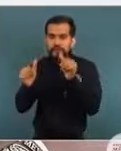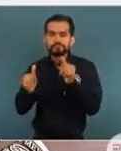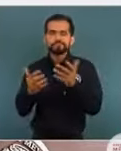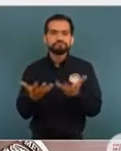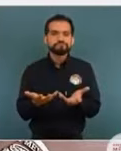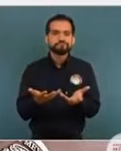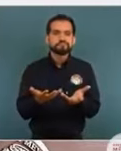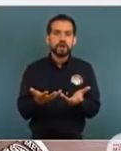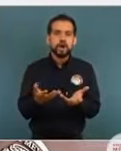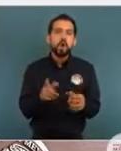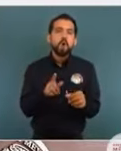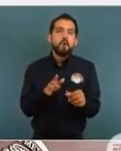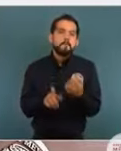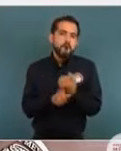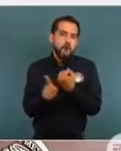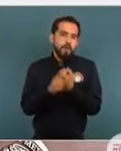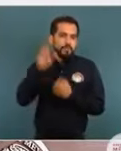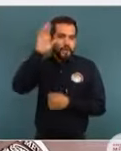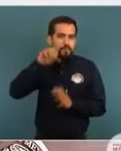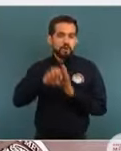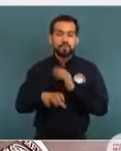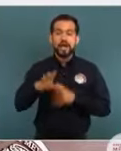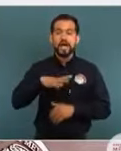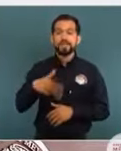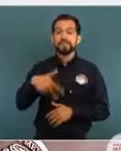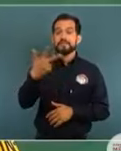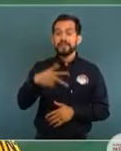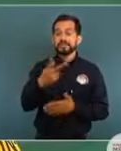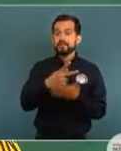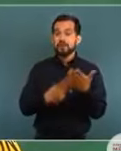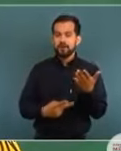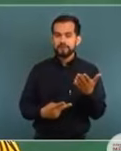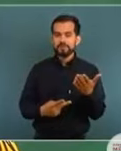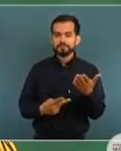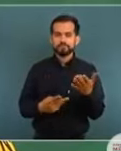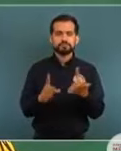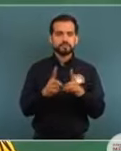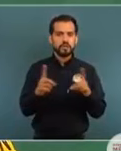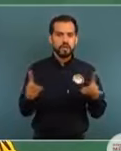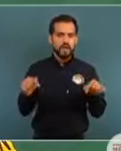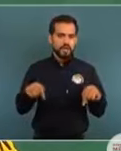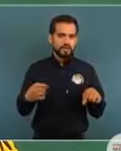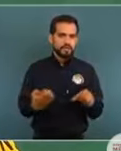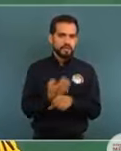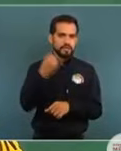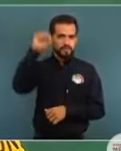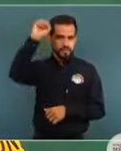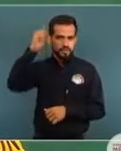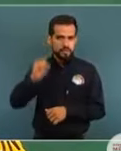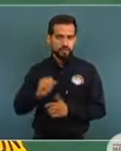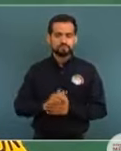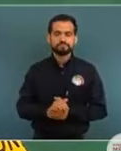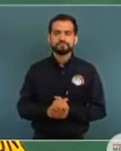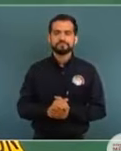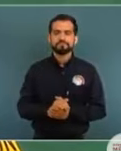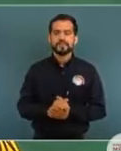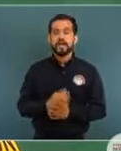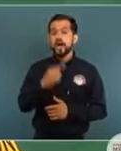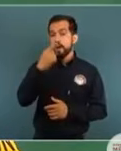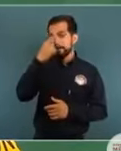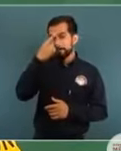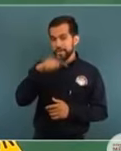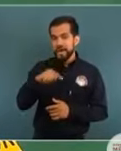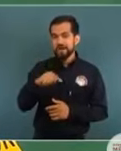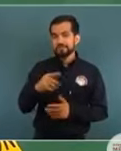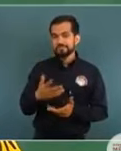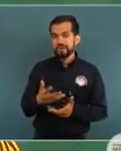causas que generan los delitos. Se tienen 13 programas que se desarrollan aquí en el estado para